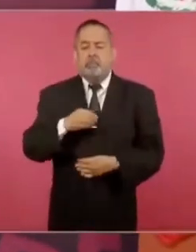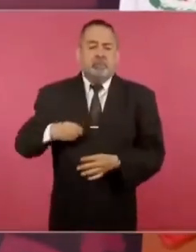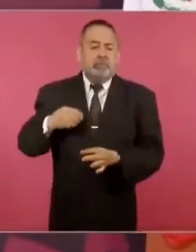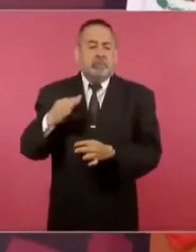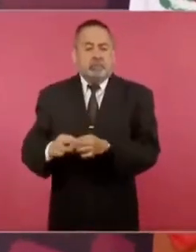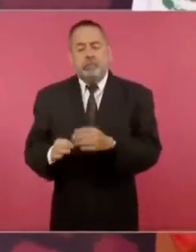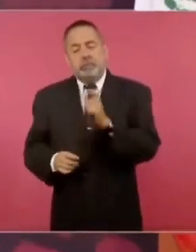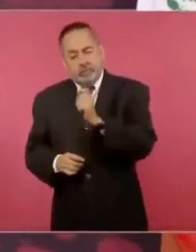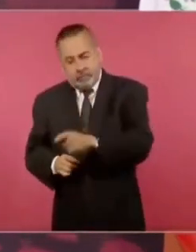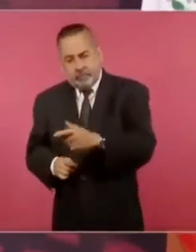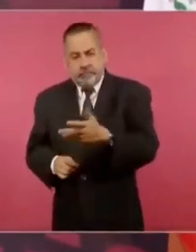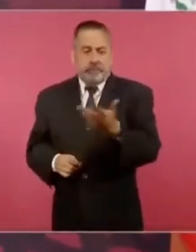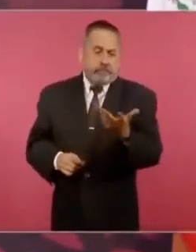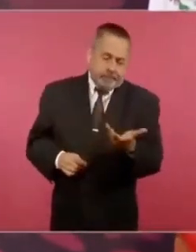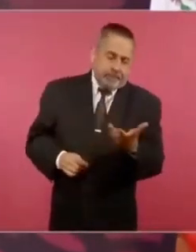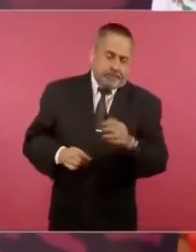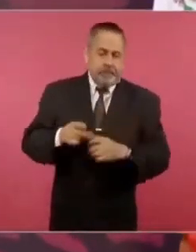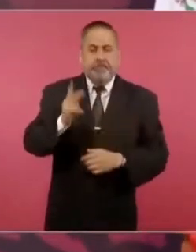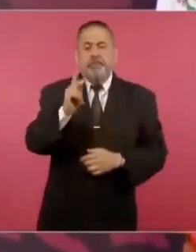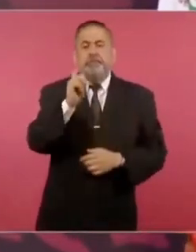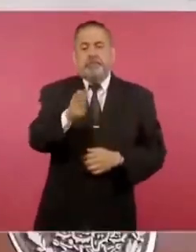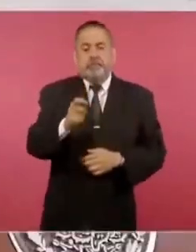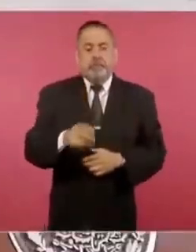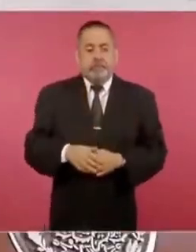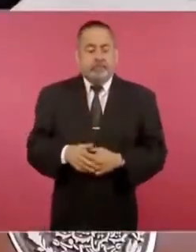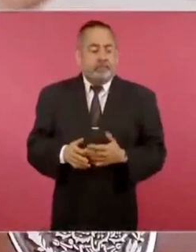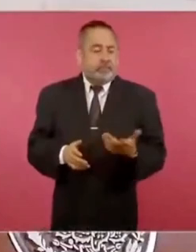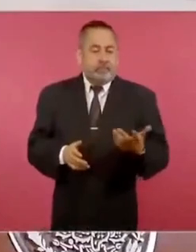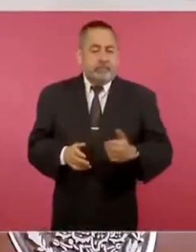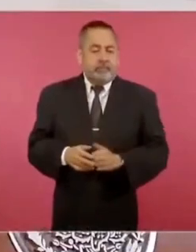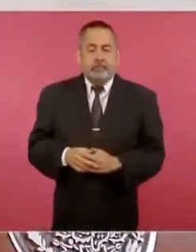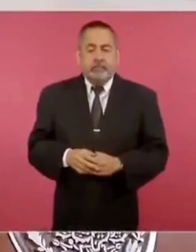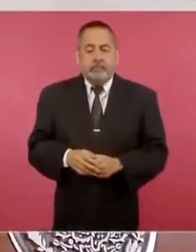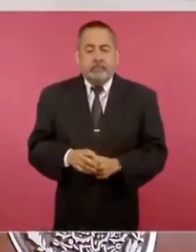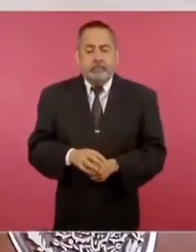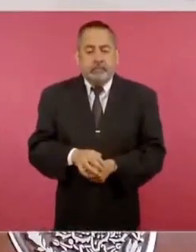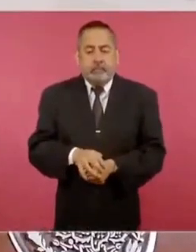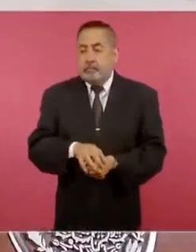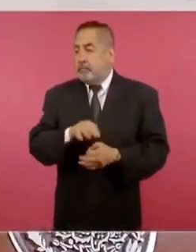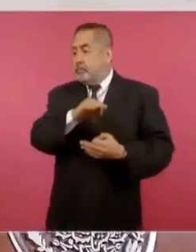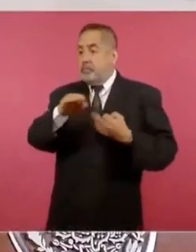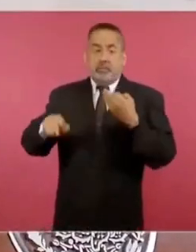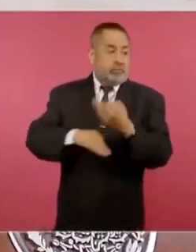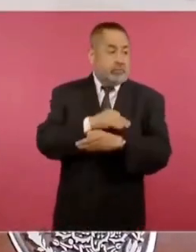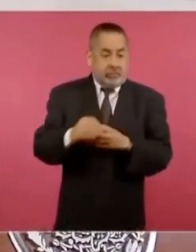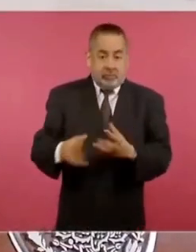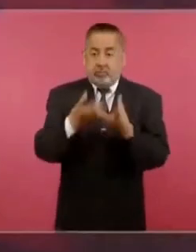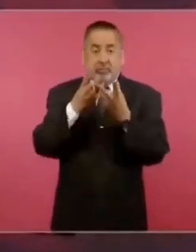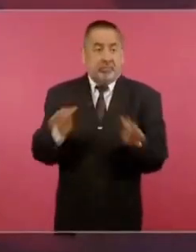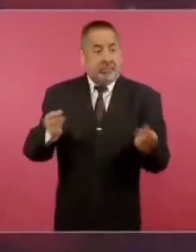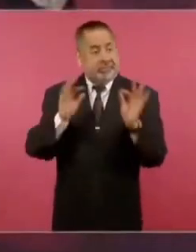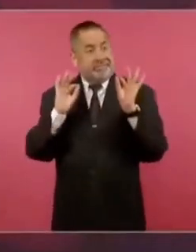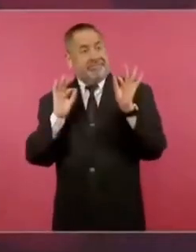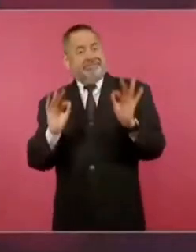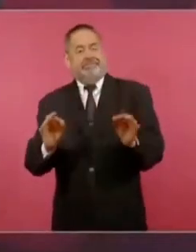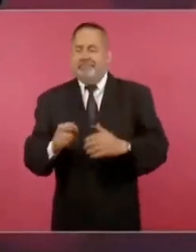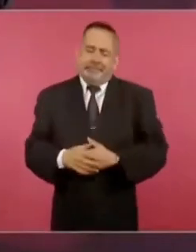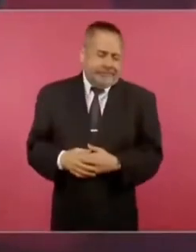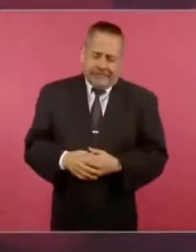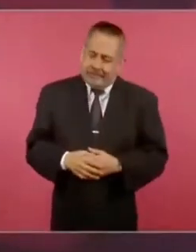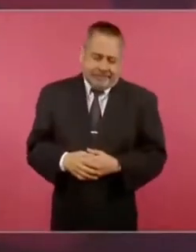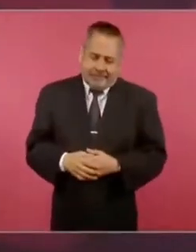pero eso no significa que se haya resuelto todo. Hay